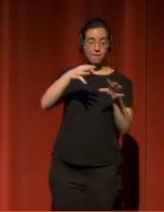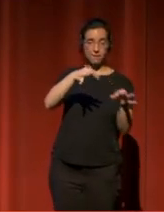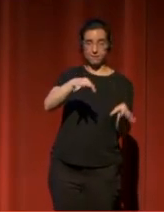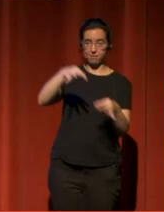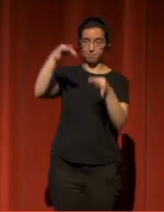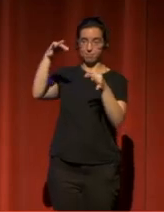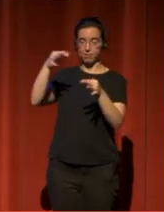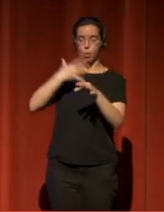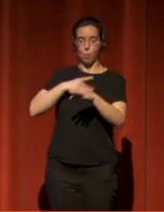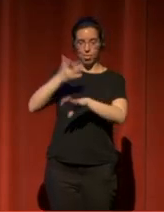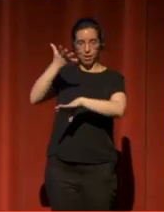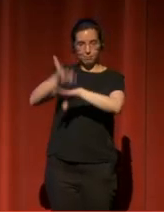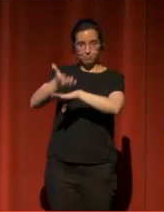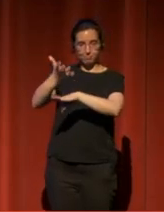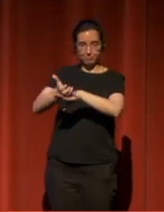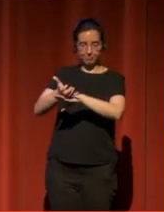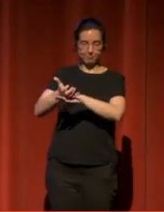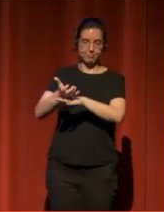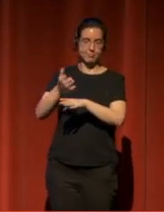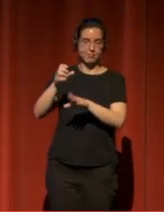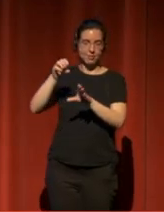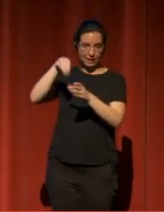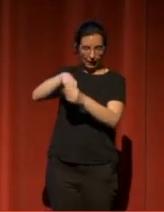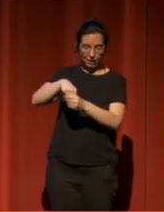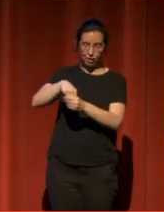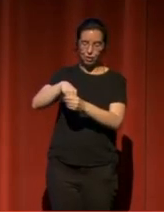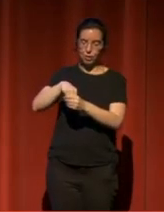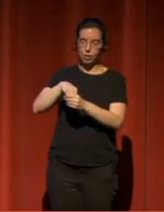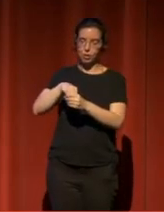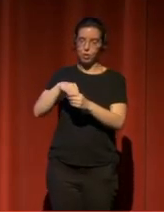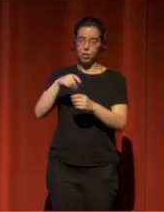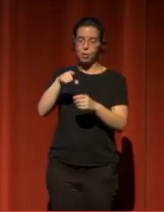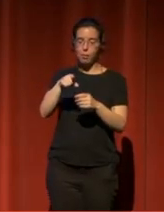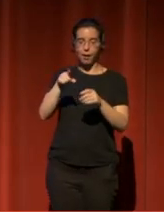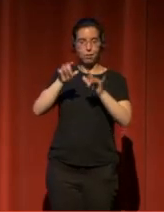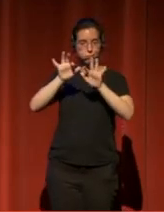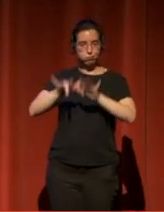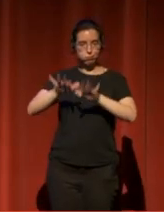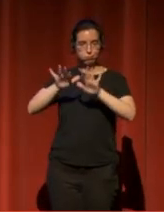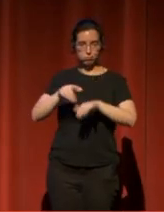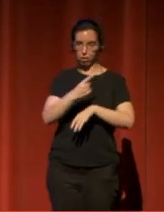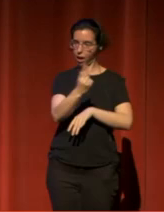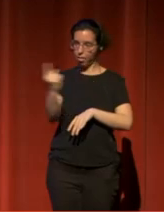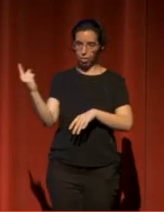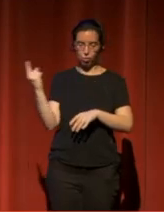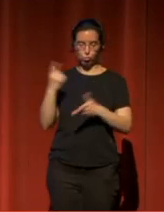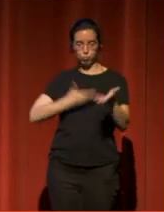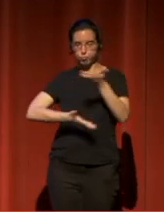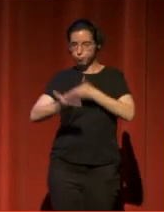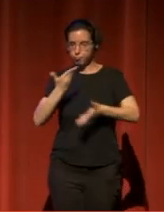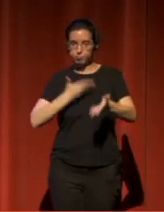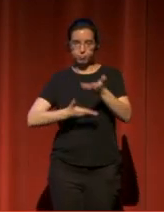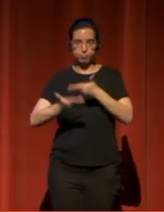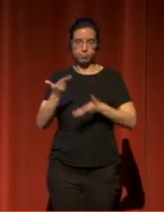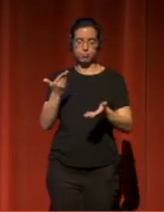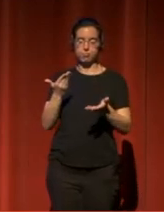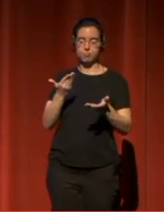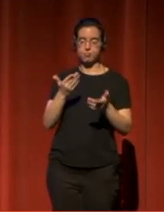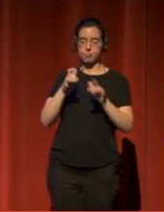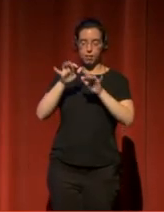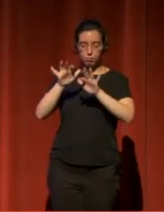podéis descargarosla para que propongáis, la rellenéis a través de un proceso colaborativo o no,